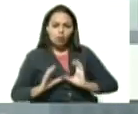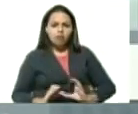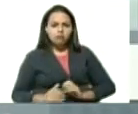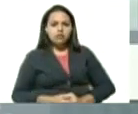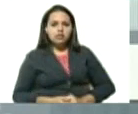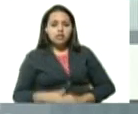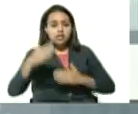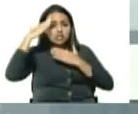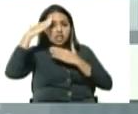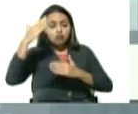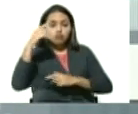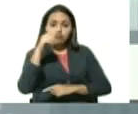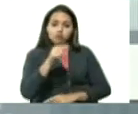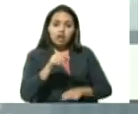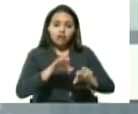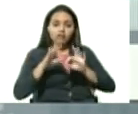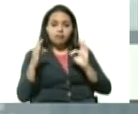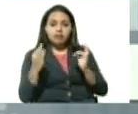saludo a él y a su familia